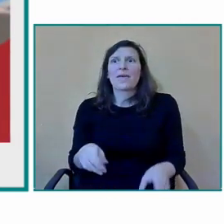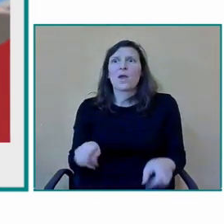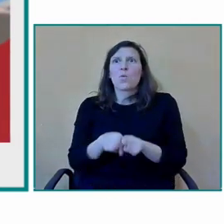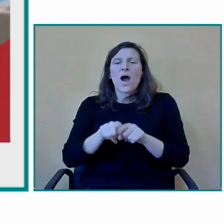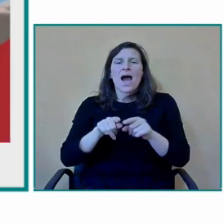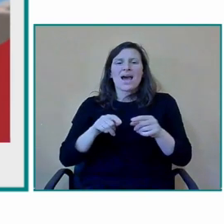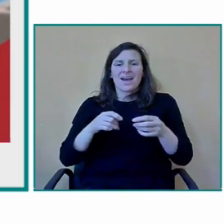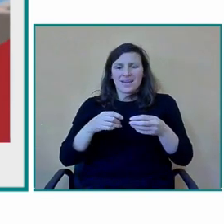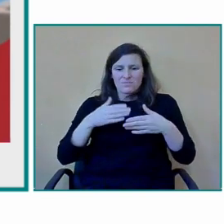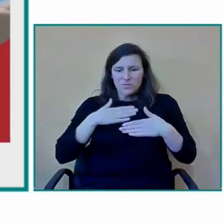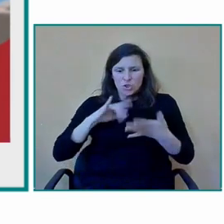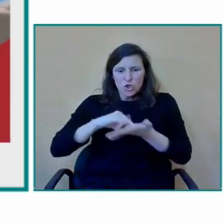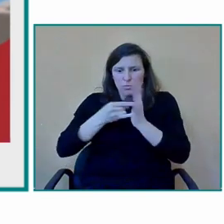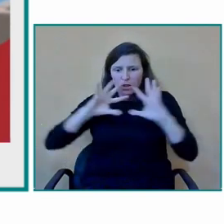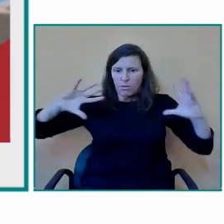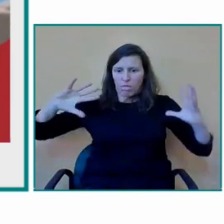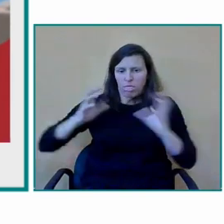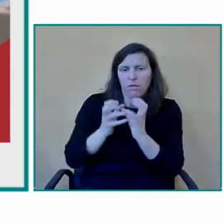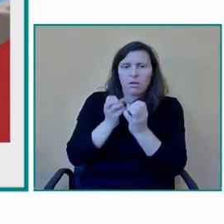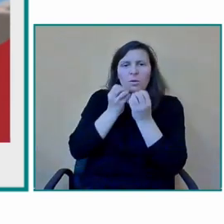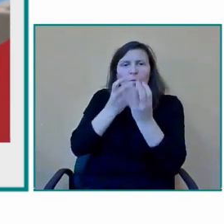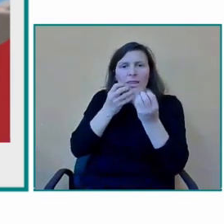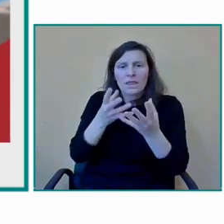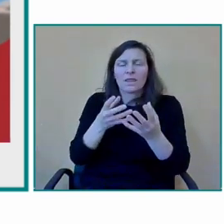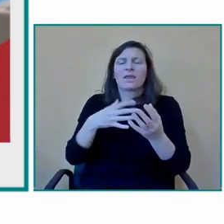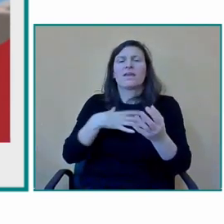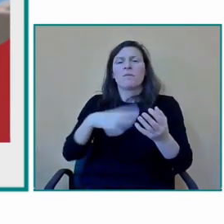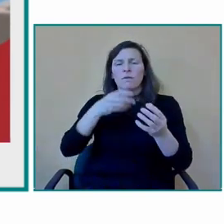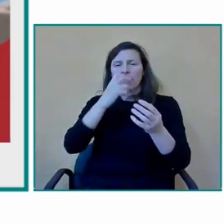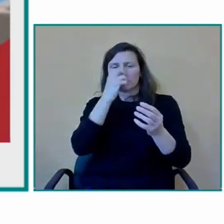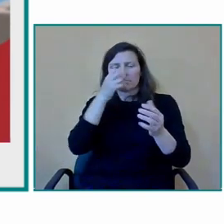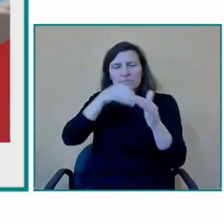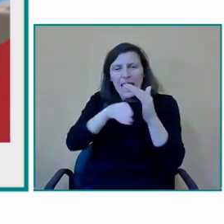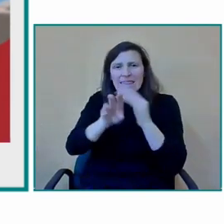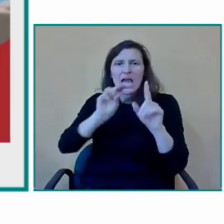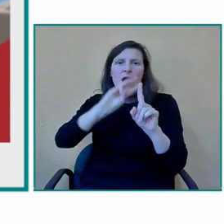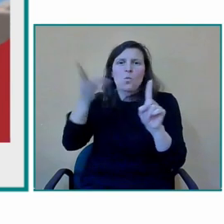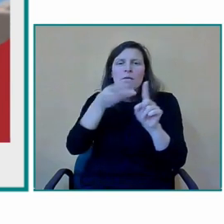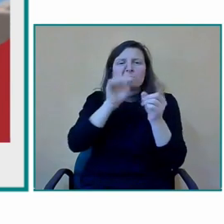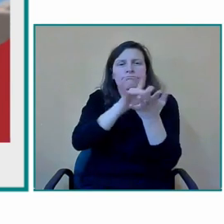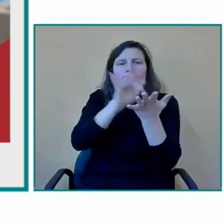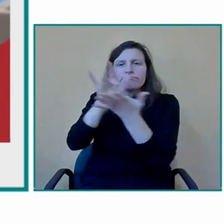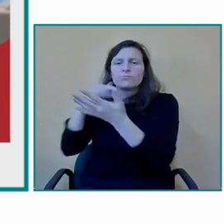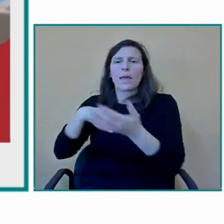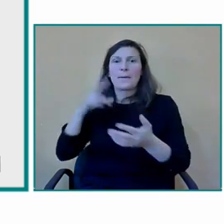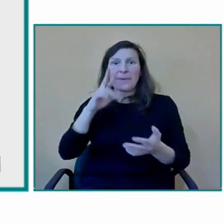casi tocarnos porque al final se ven imágenes de los compañeros trabajando de algunos proyectos que hemos puesto en marcha